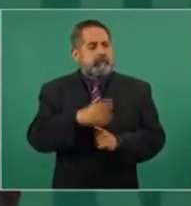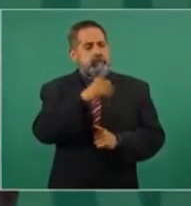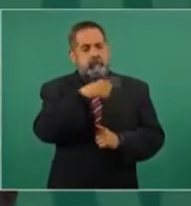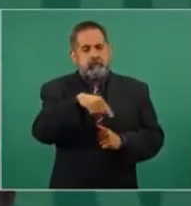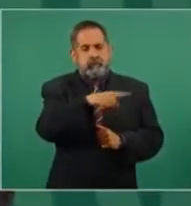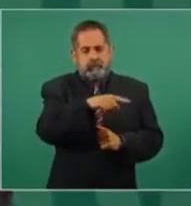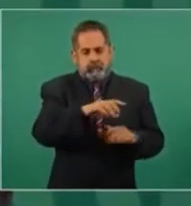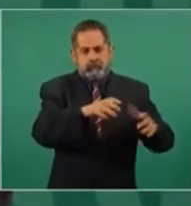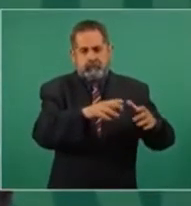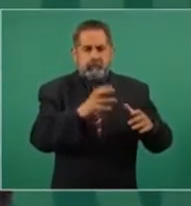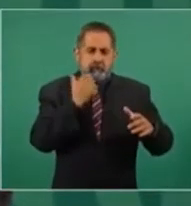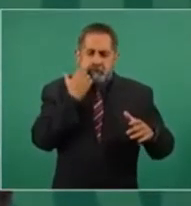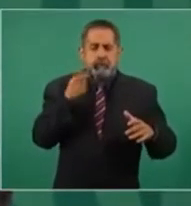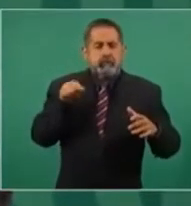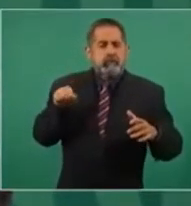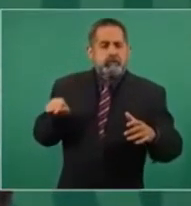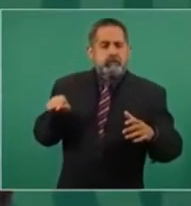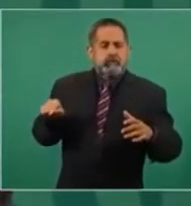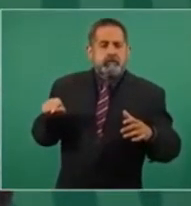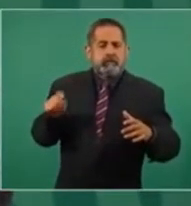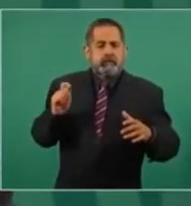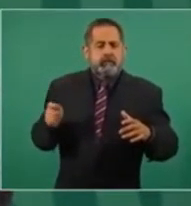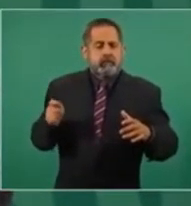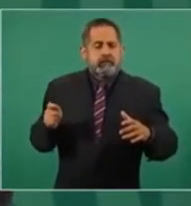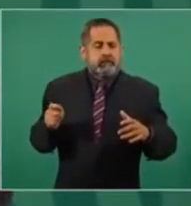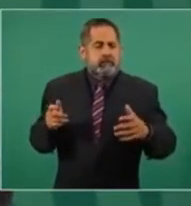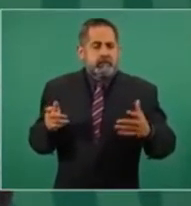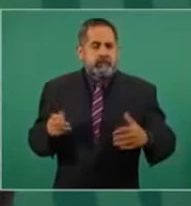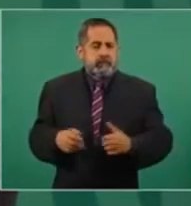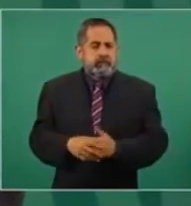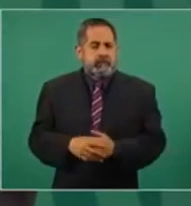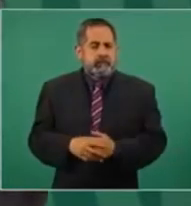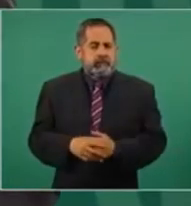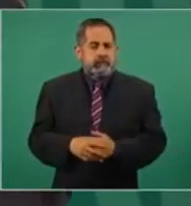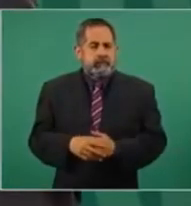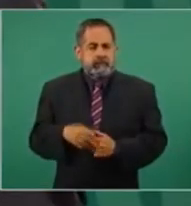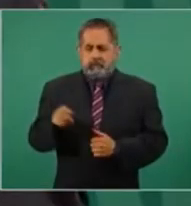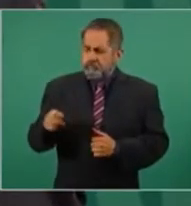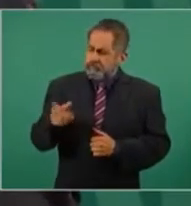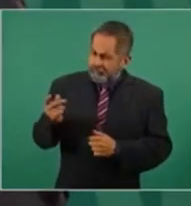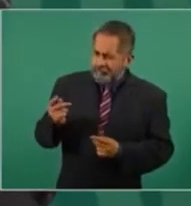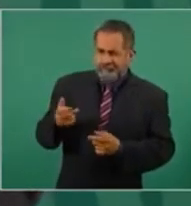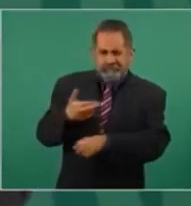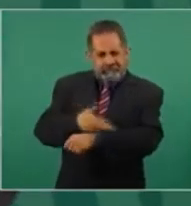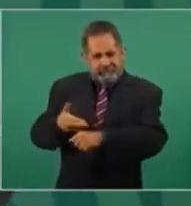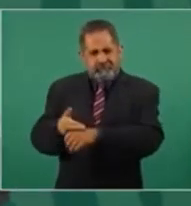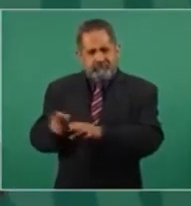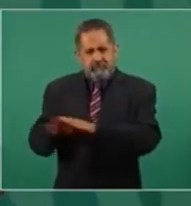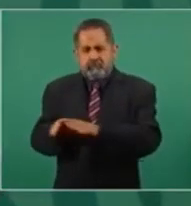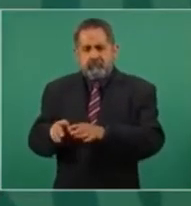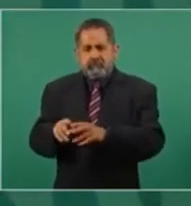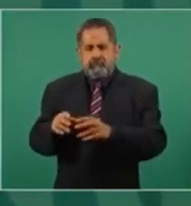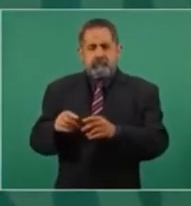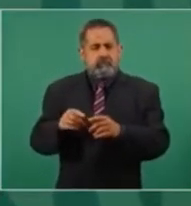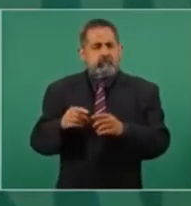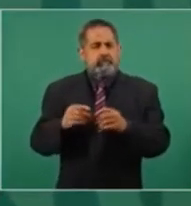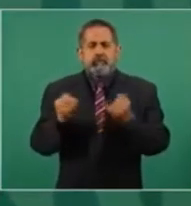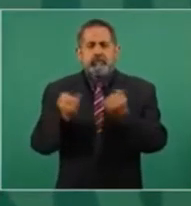que se actuara como ellos